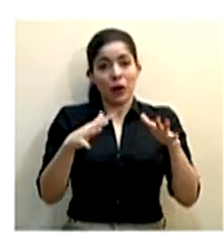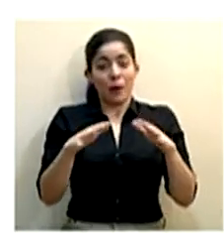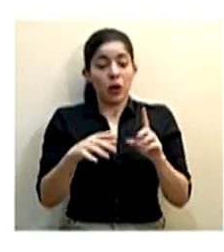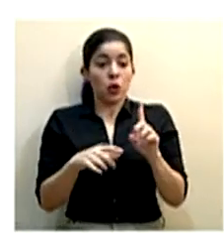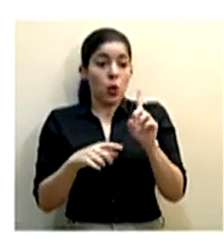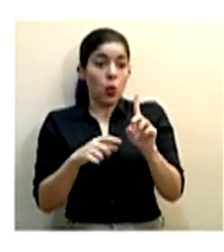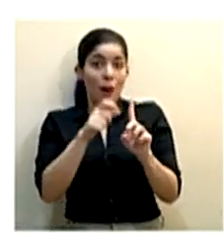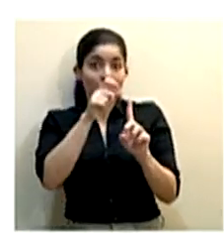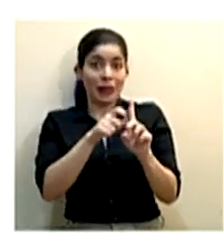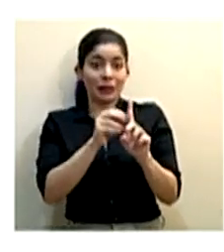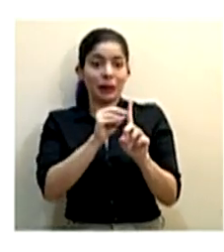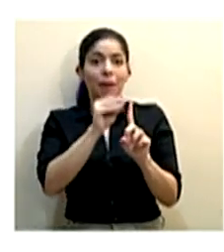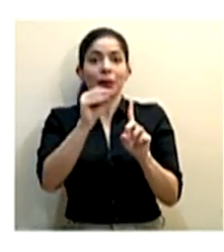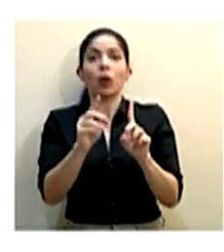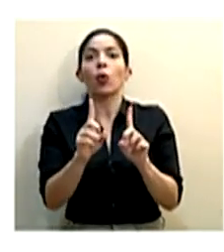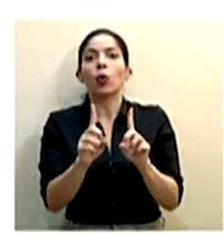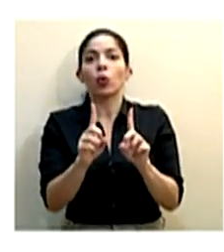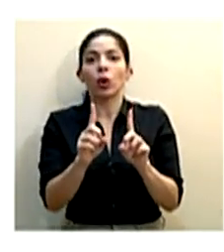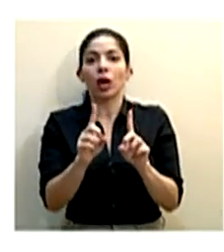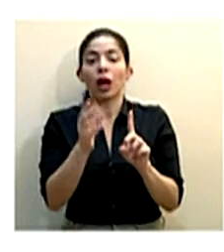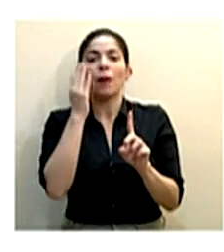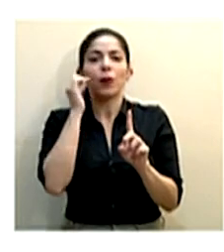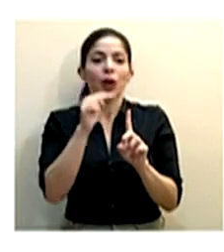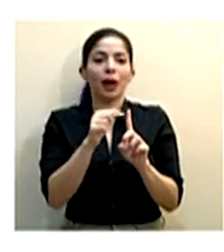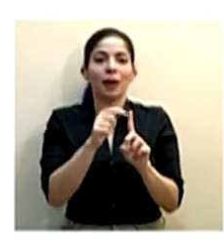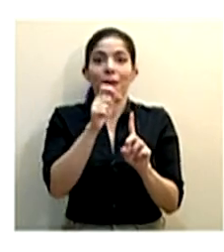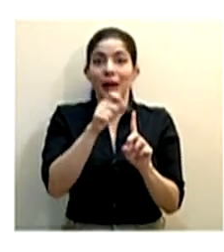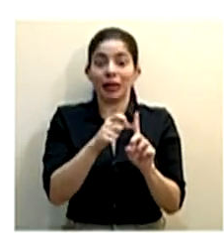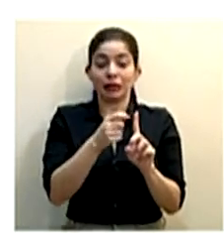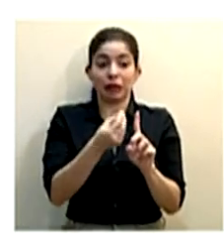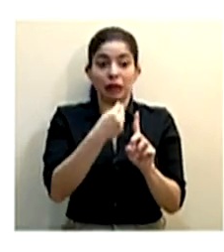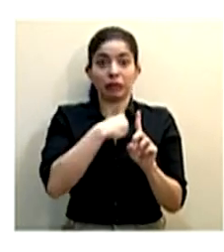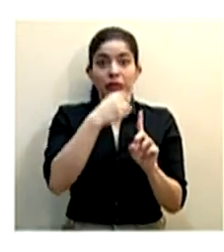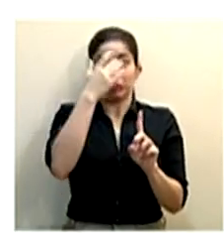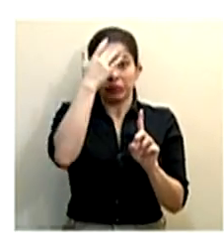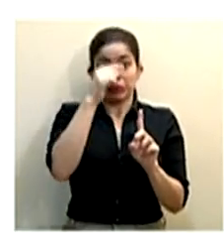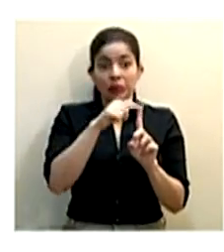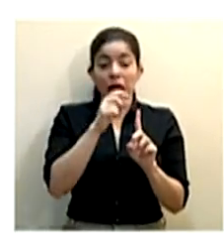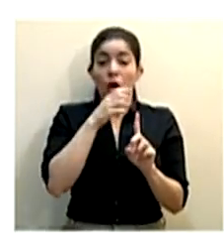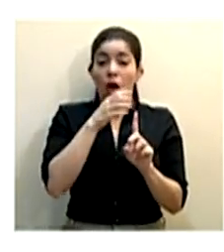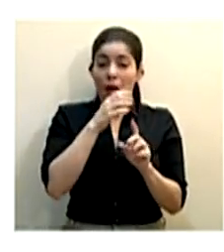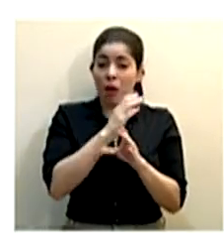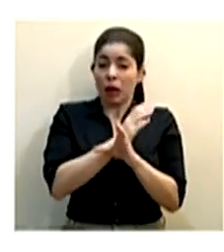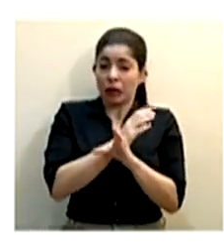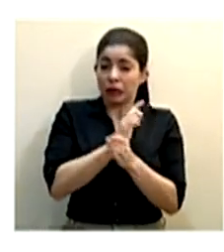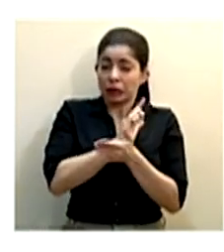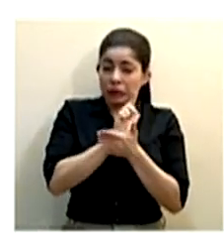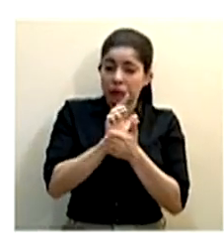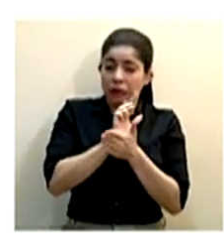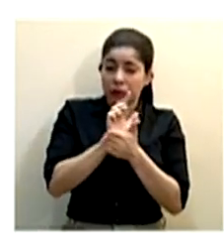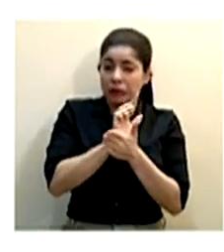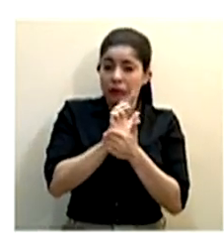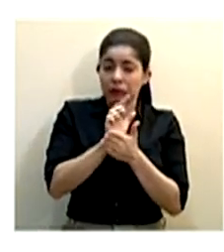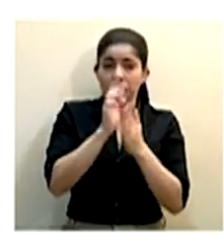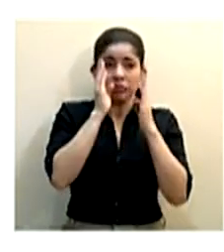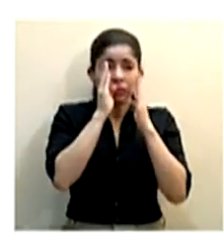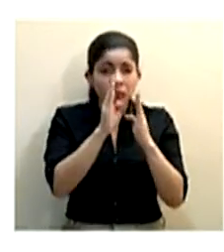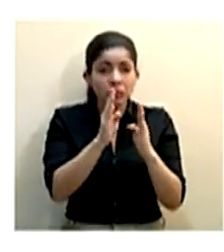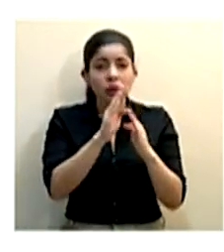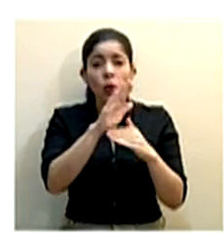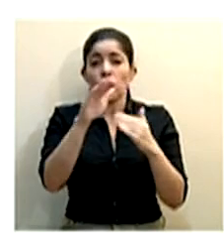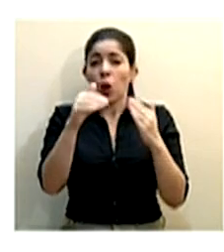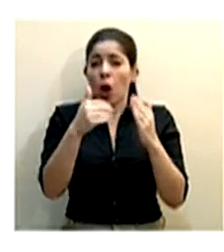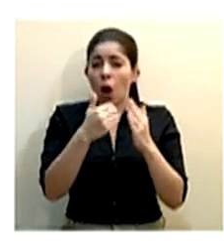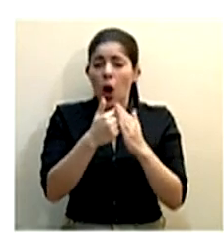persona infecta a una más. ¿Por qué? Porque esa persona hizo caso de todas las recomendaciones, atendió a todos los,